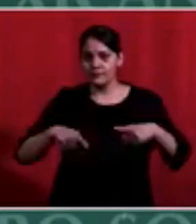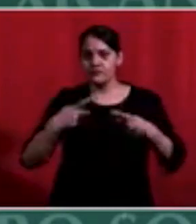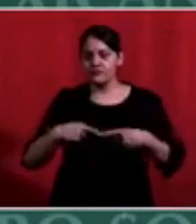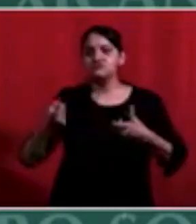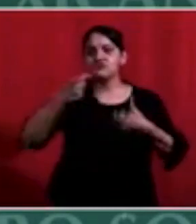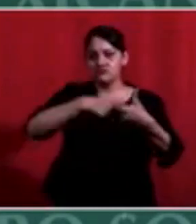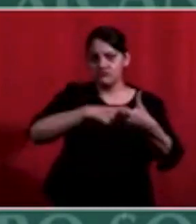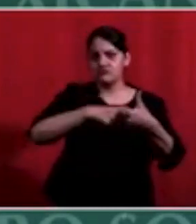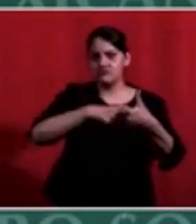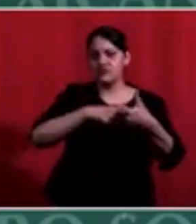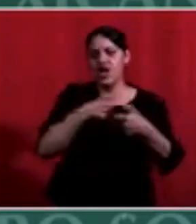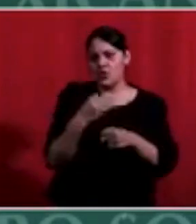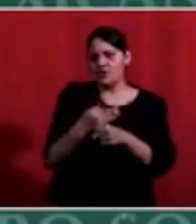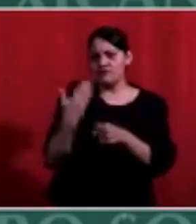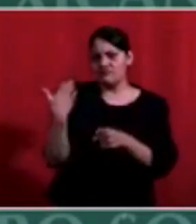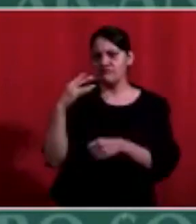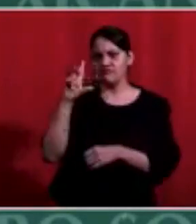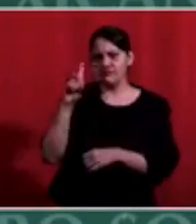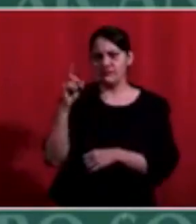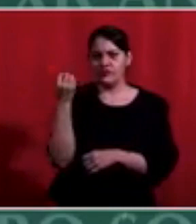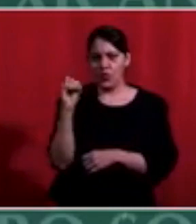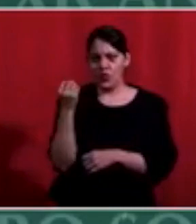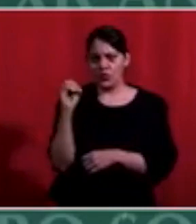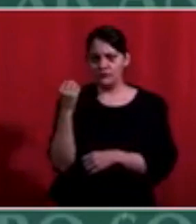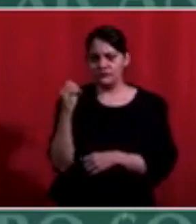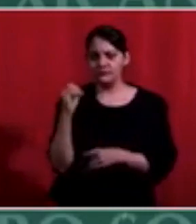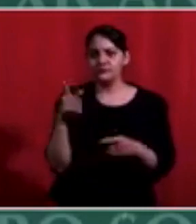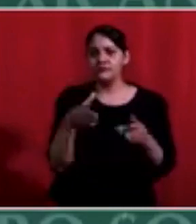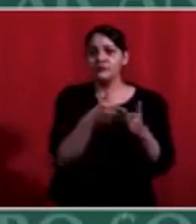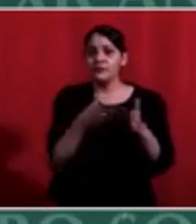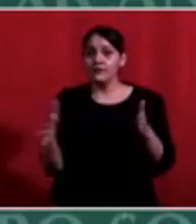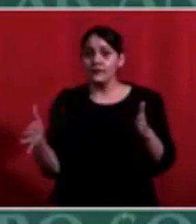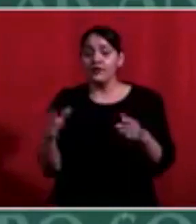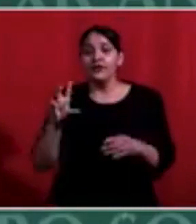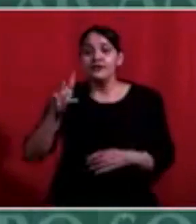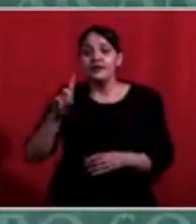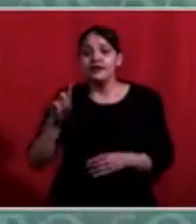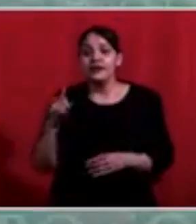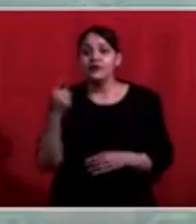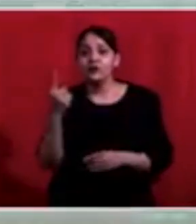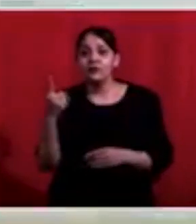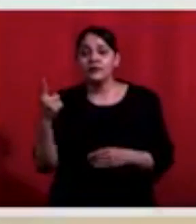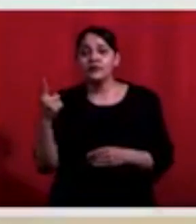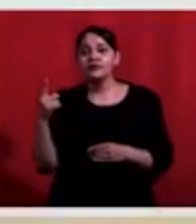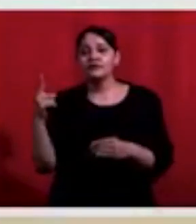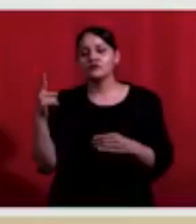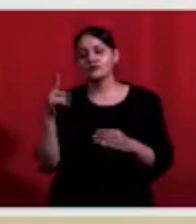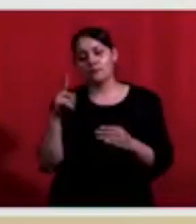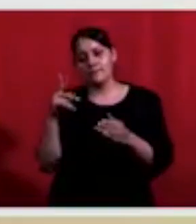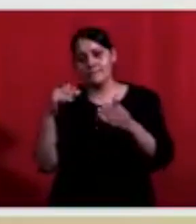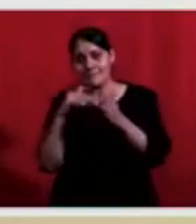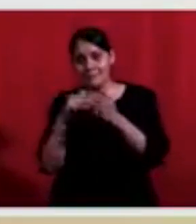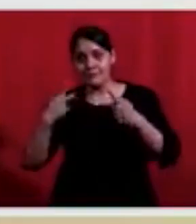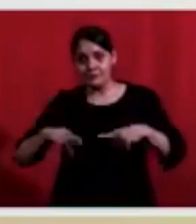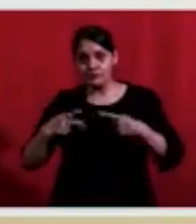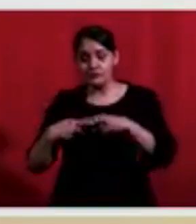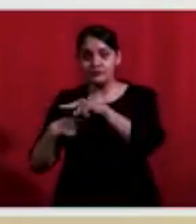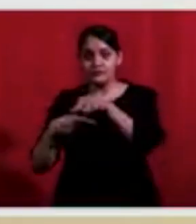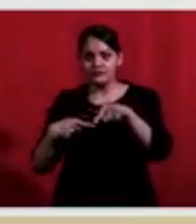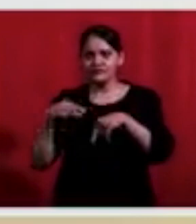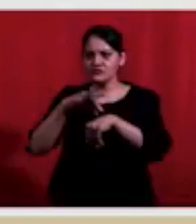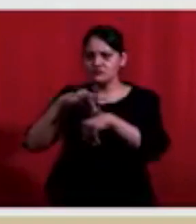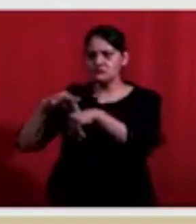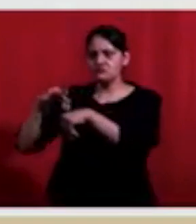octubre, de los cuales se desdobla en 31.881 beneficiarios ya registrados en la Unidad de Medicina